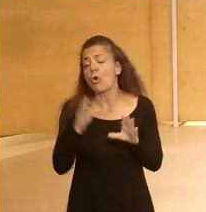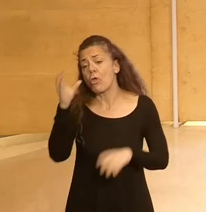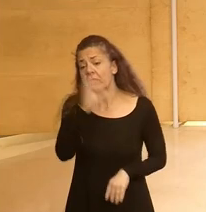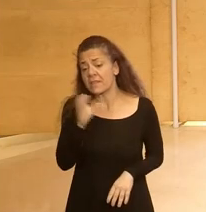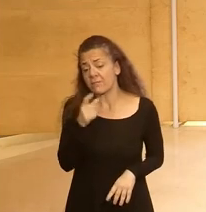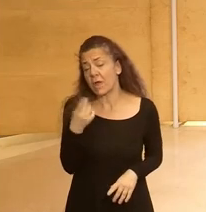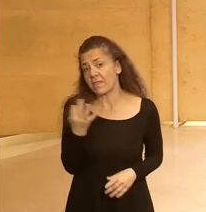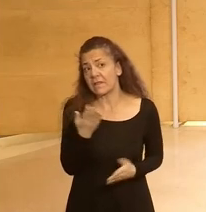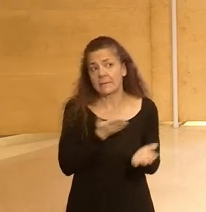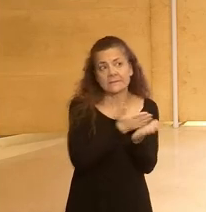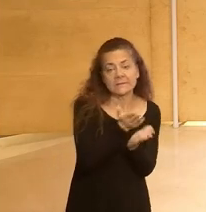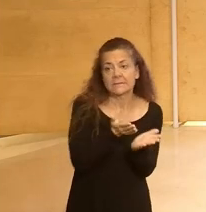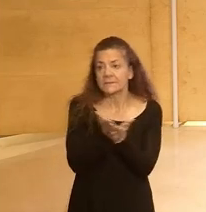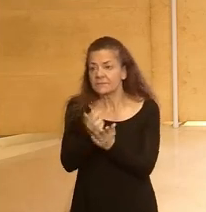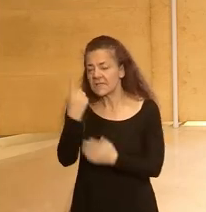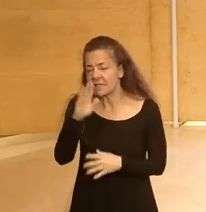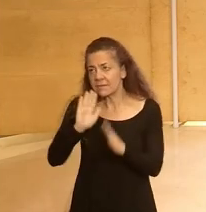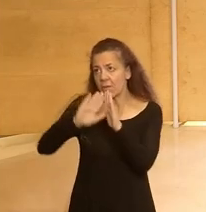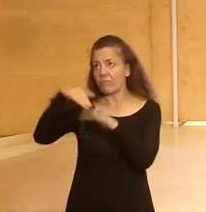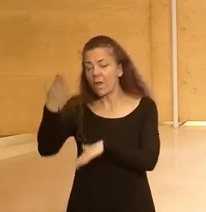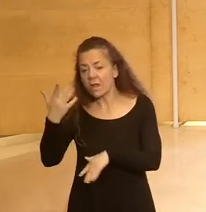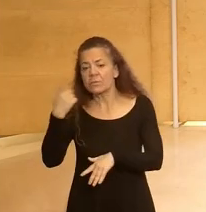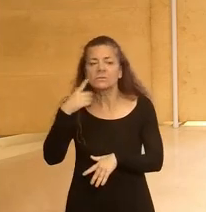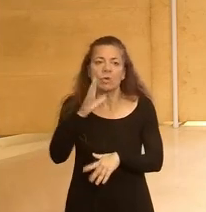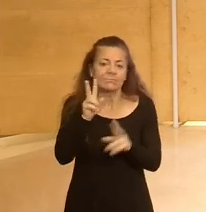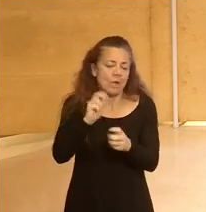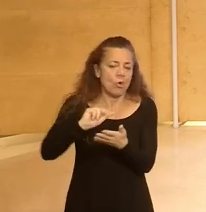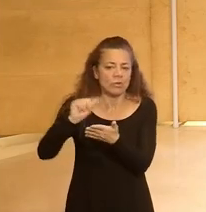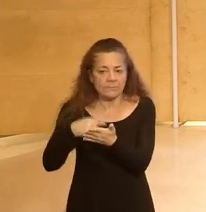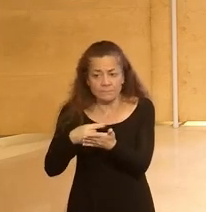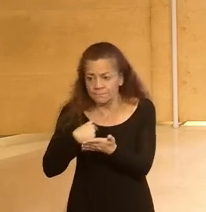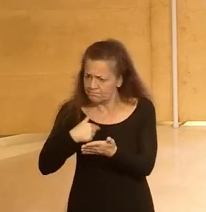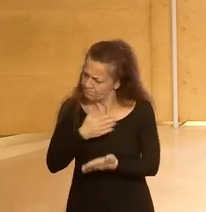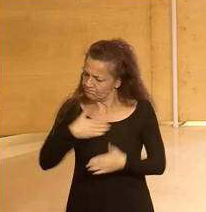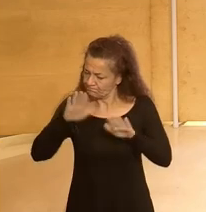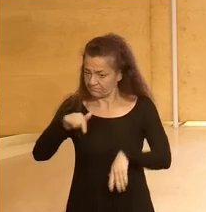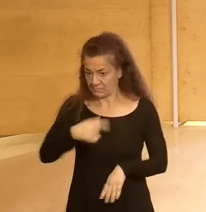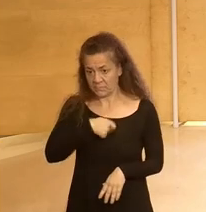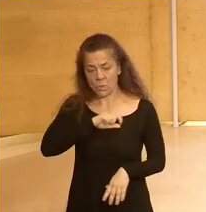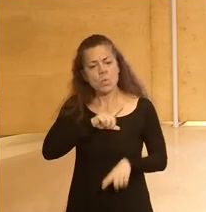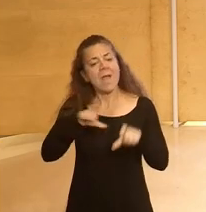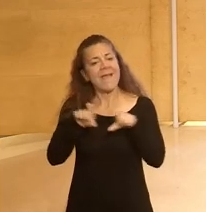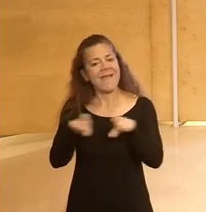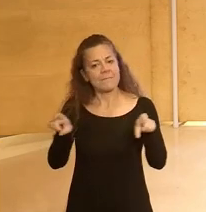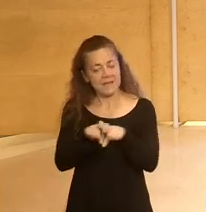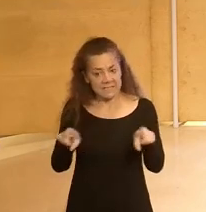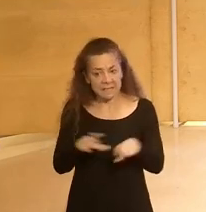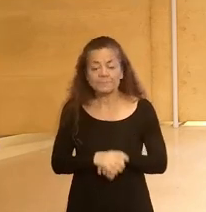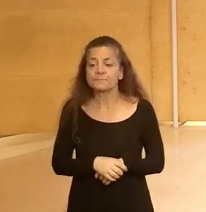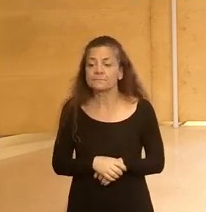pues de elegir te quieres ir fuera ya sabéis todo lo que sucede con los contratos decidí quedarme en España en una empresa aquí de tecnología